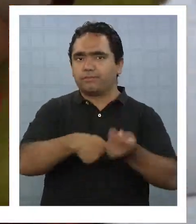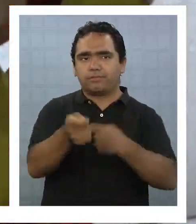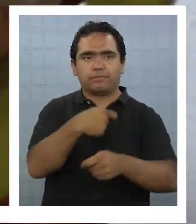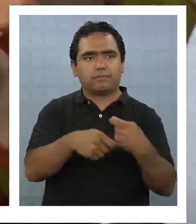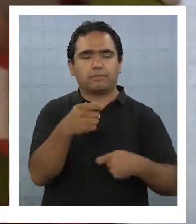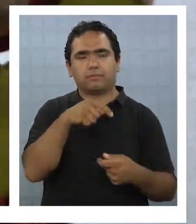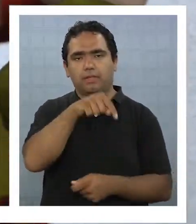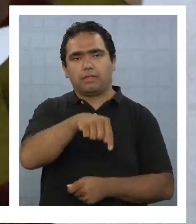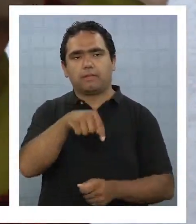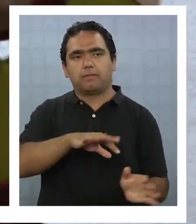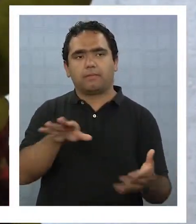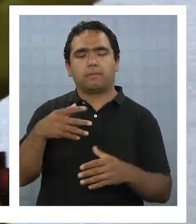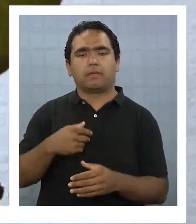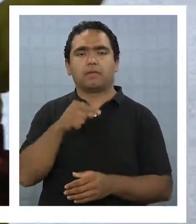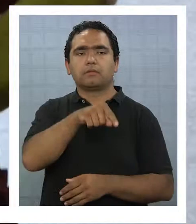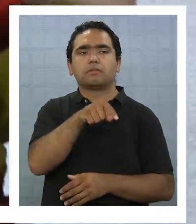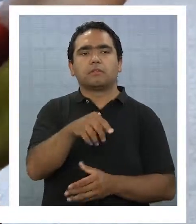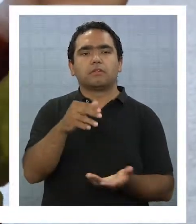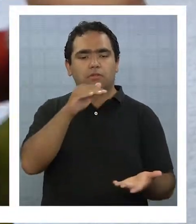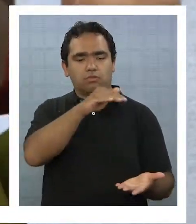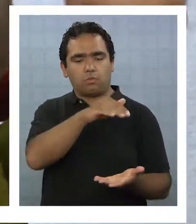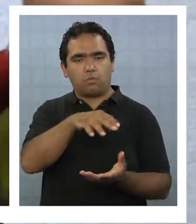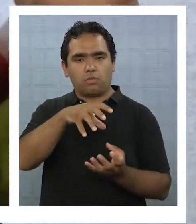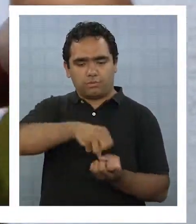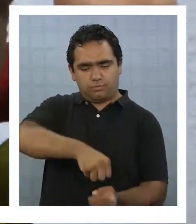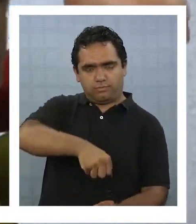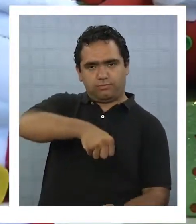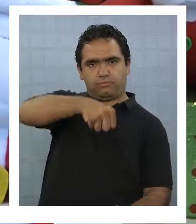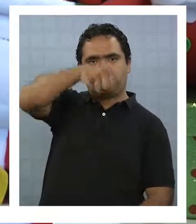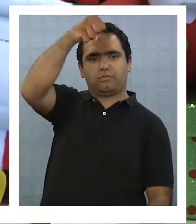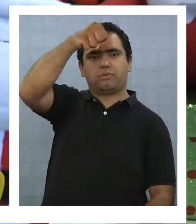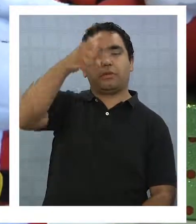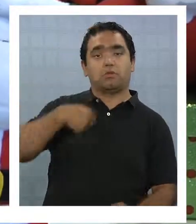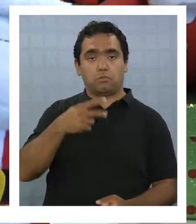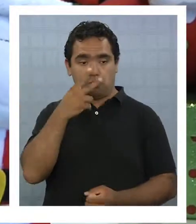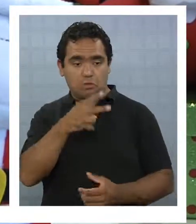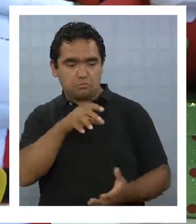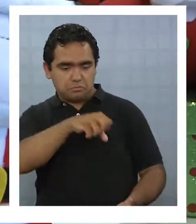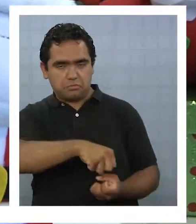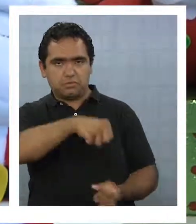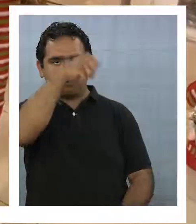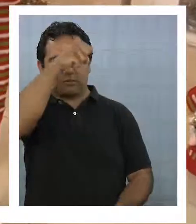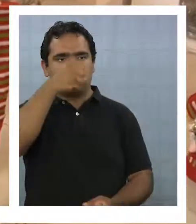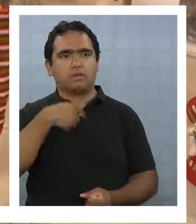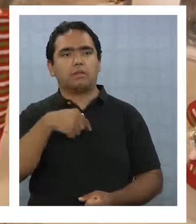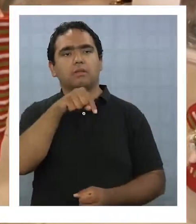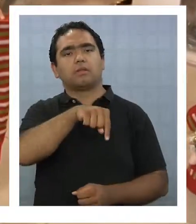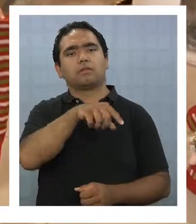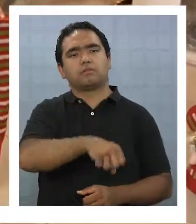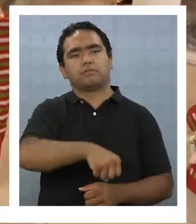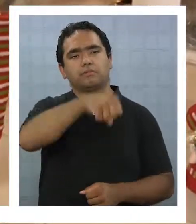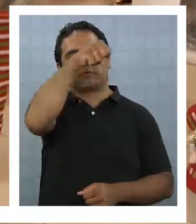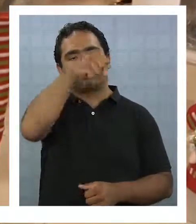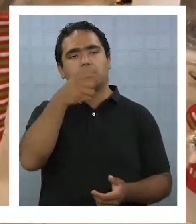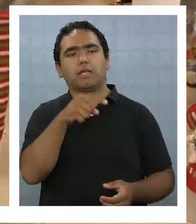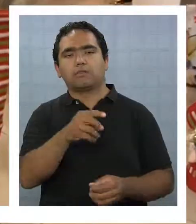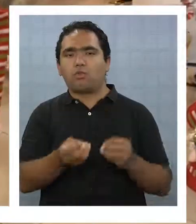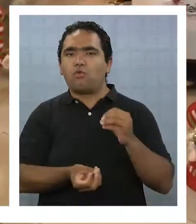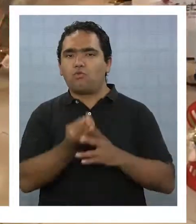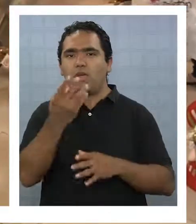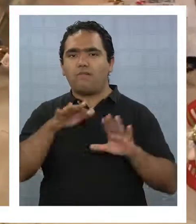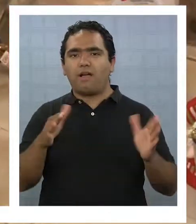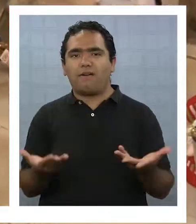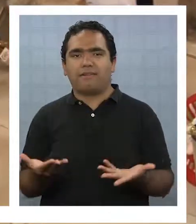lo que se agota... ...extendibles, que son esos monos que se estiran... ...los que tú puedes enfocar... ...son los monos que se extienden... ...esa es como la novedad que